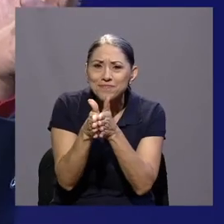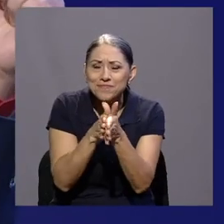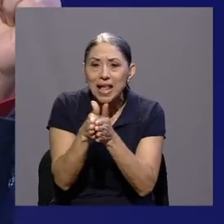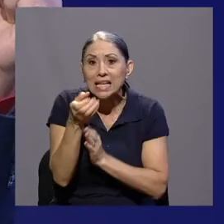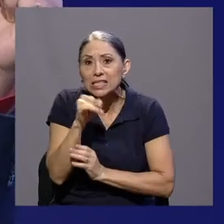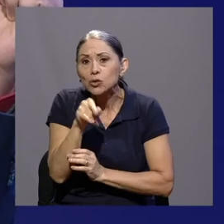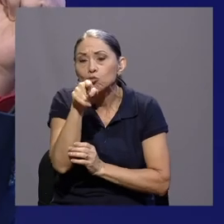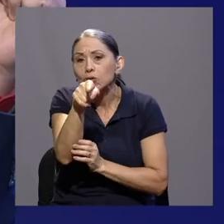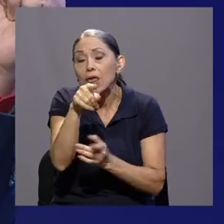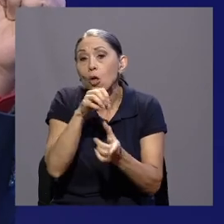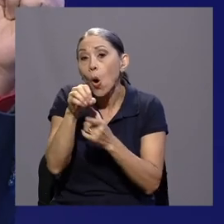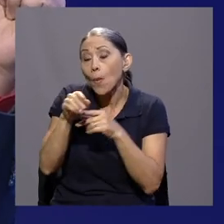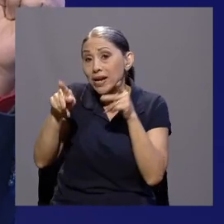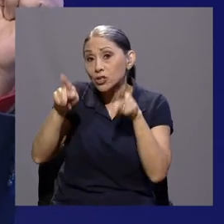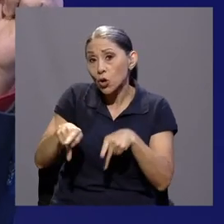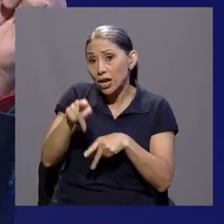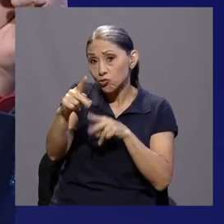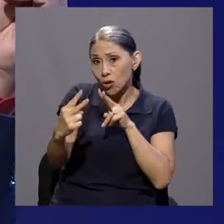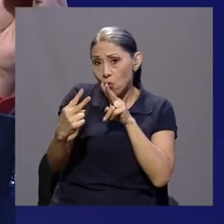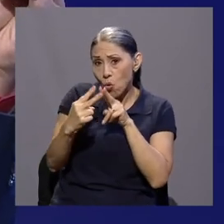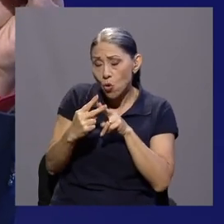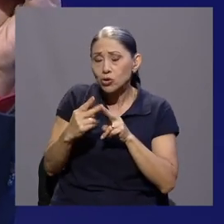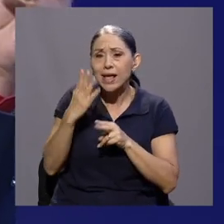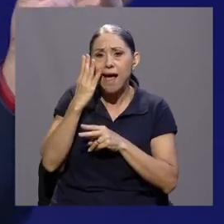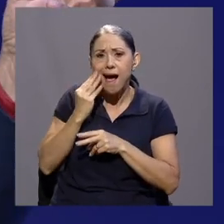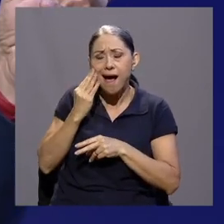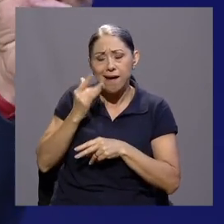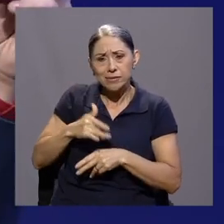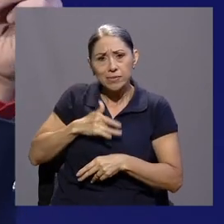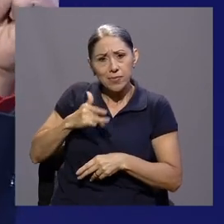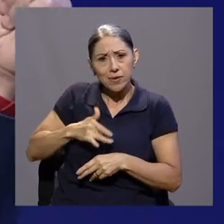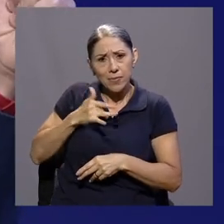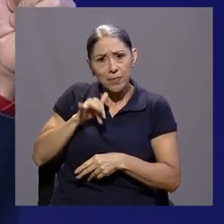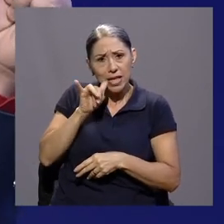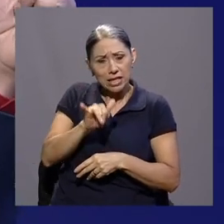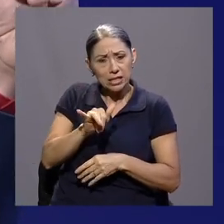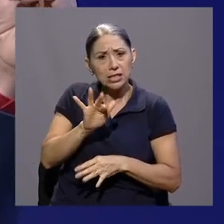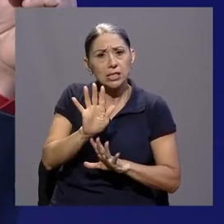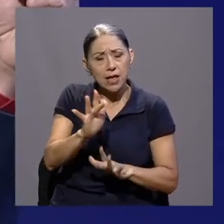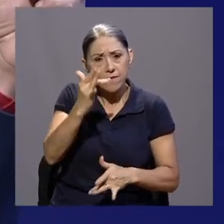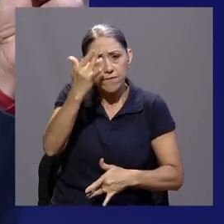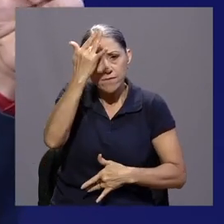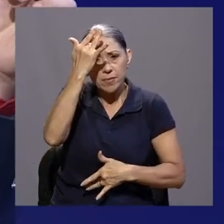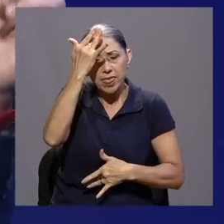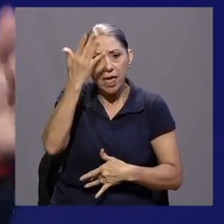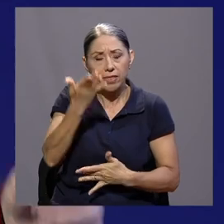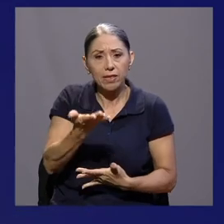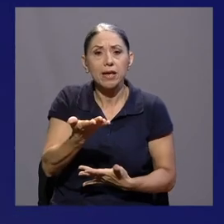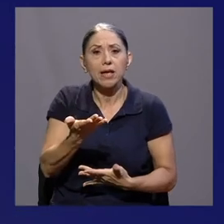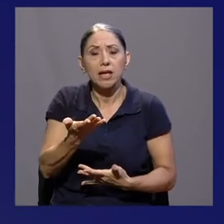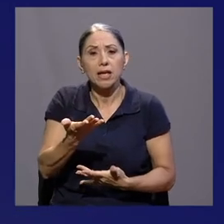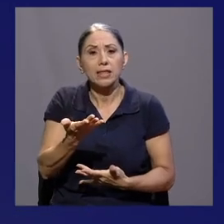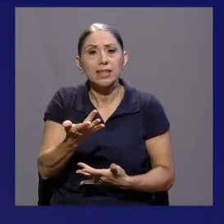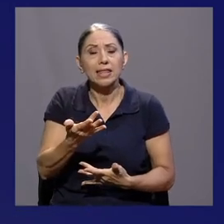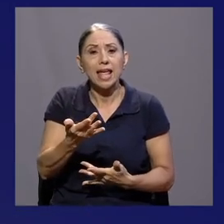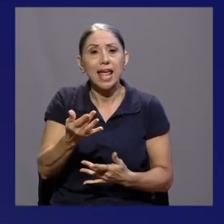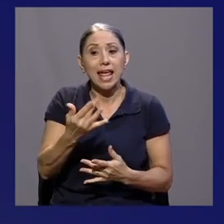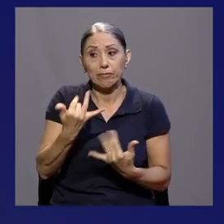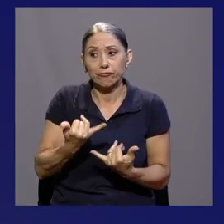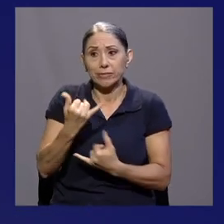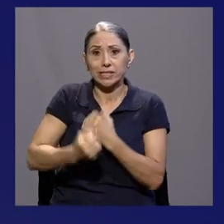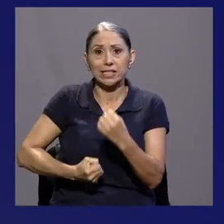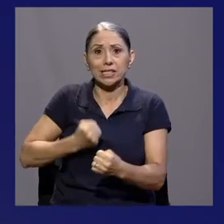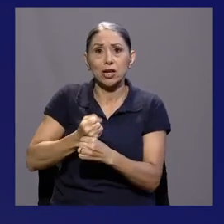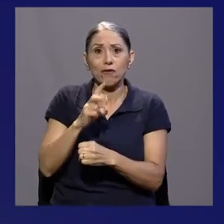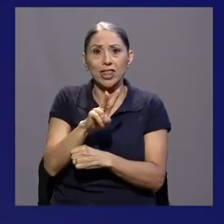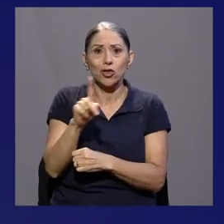persona que conoce esté experimentando los síntomas de esta enfermedad del siglo XXI. Quédese